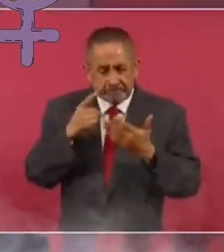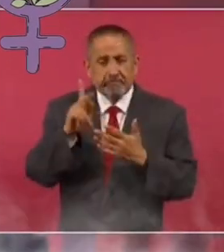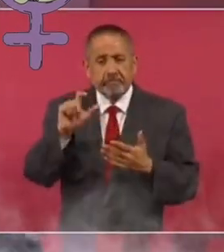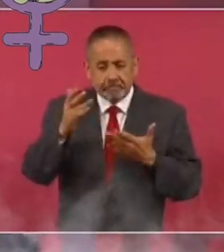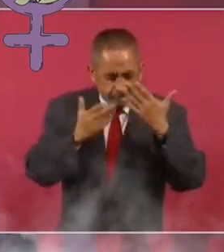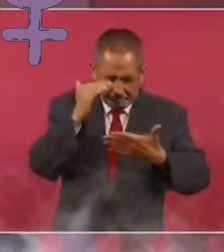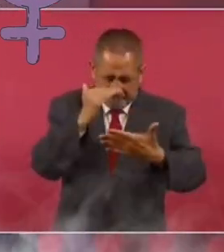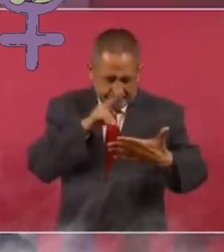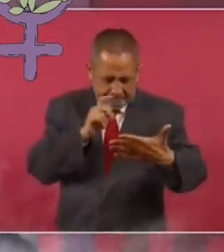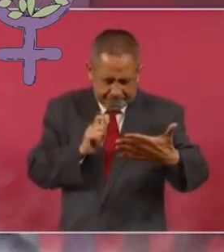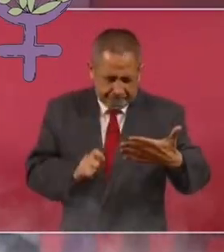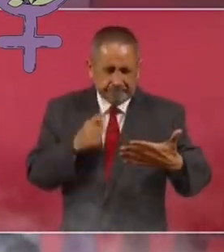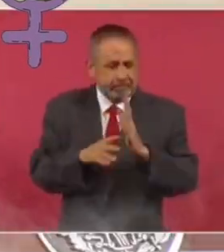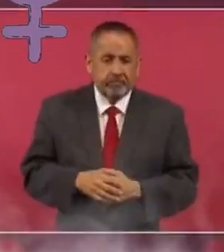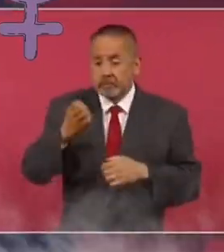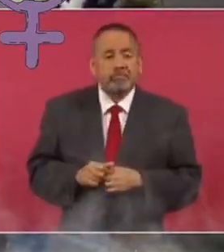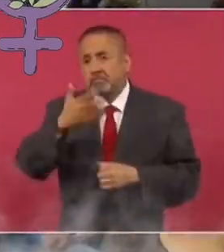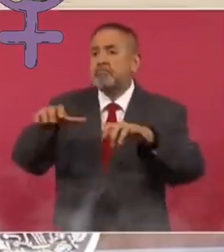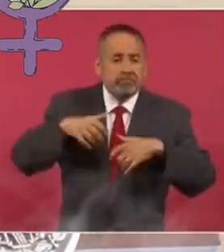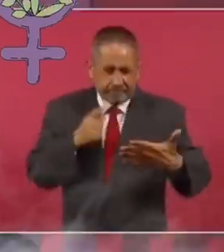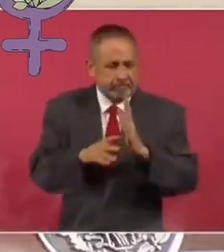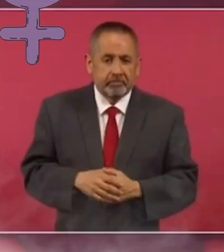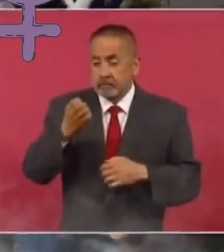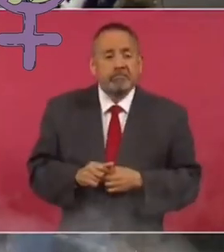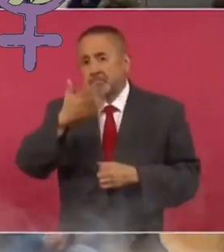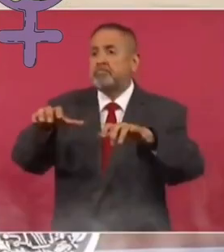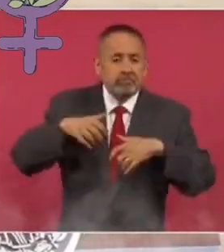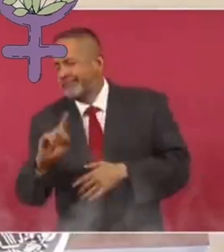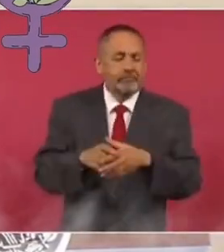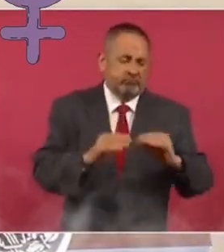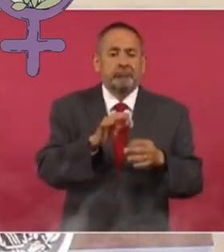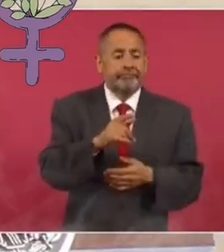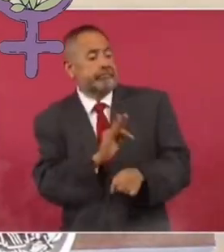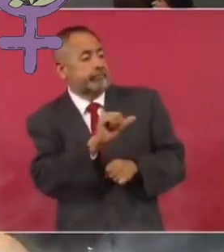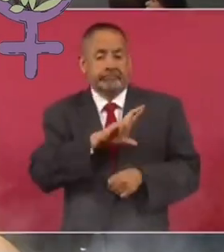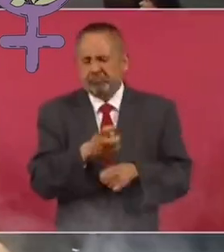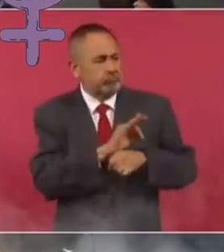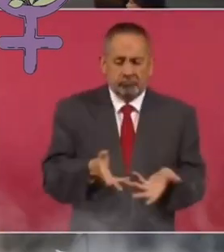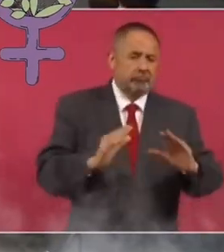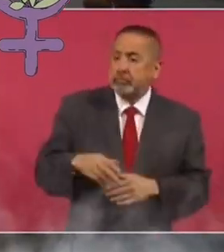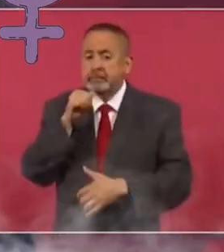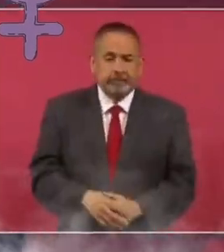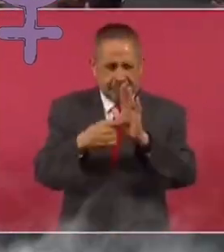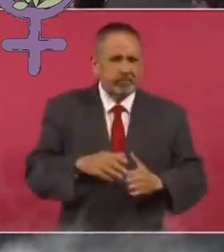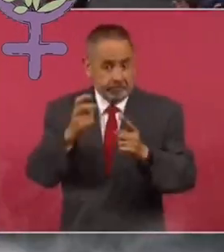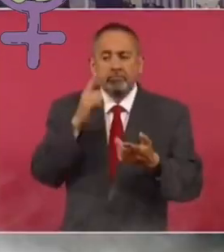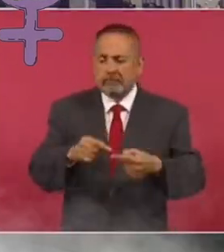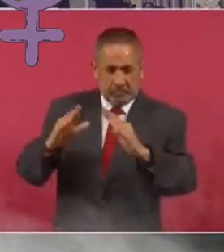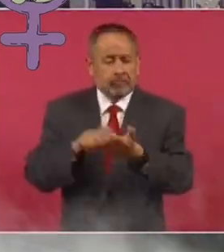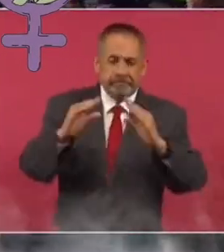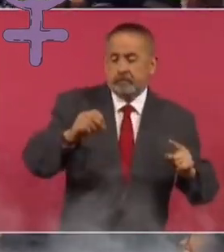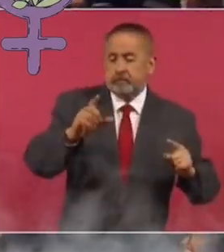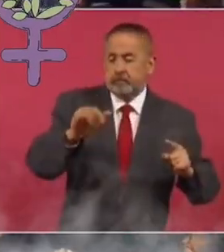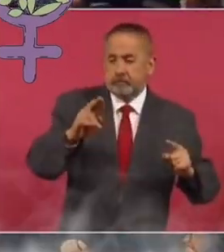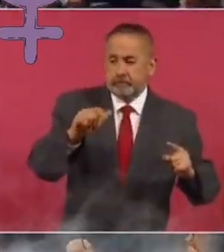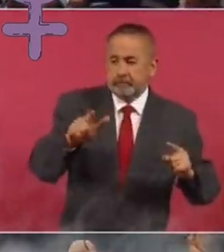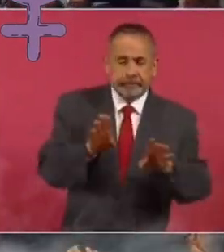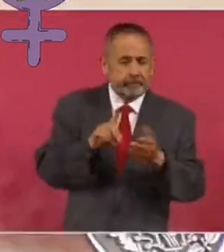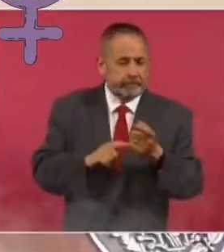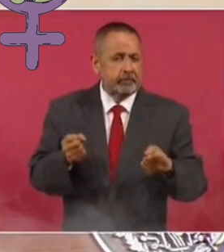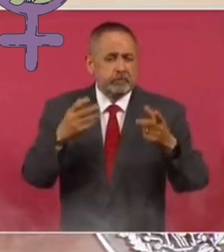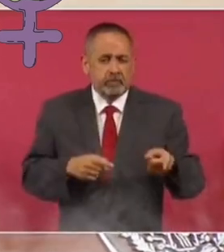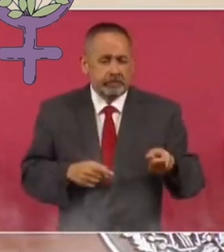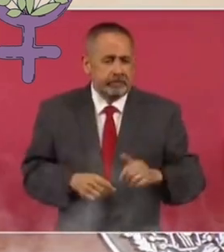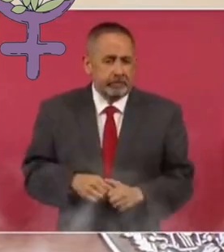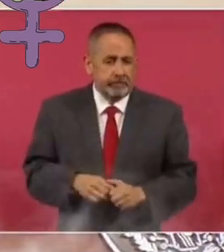esos planes de estudios. Las únicas voces que hoy se deben oír son las de ellas.